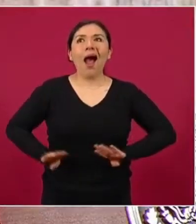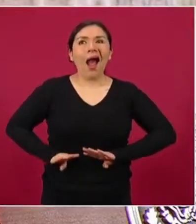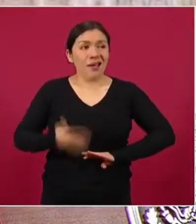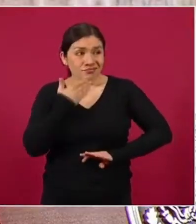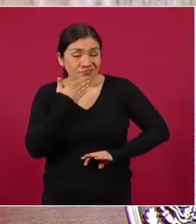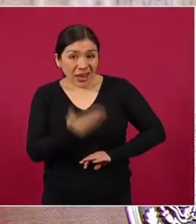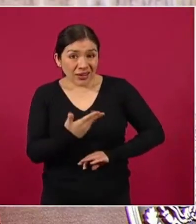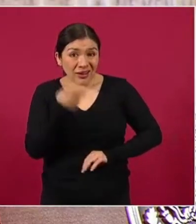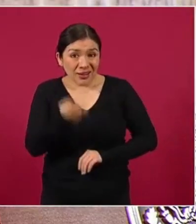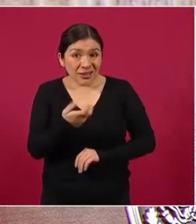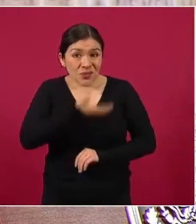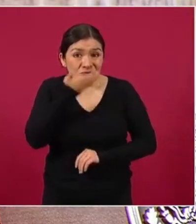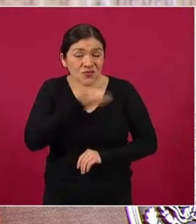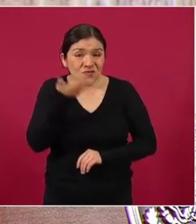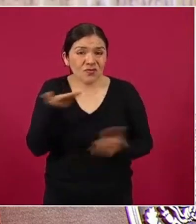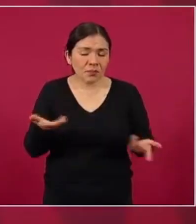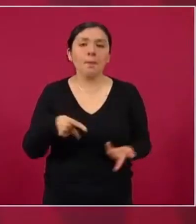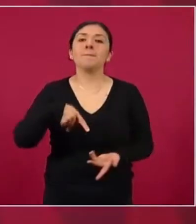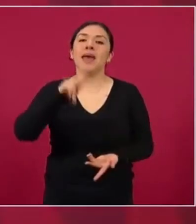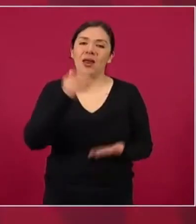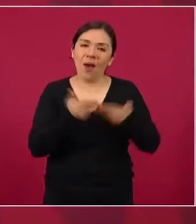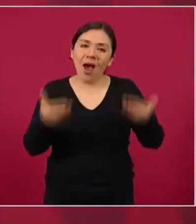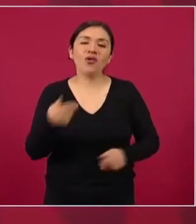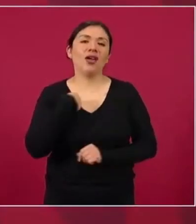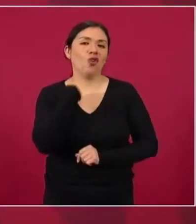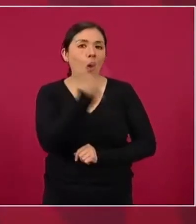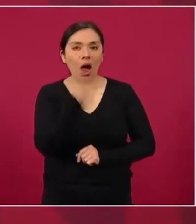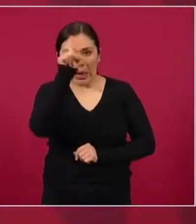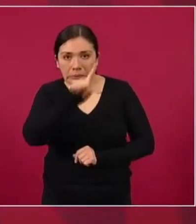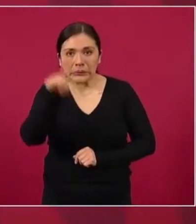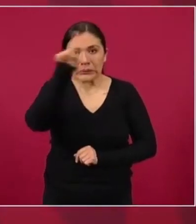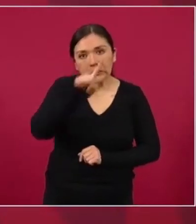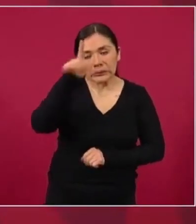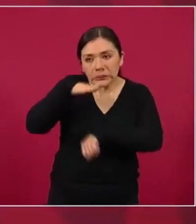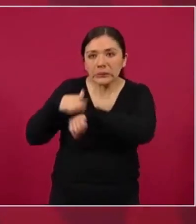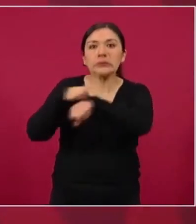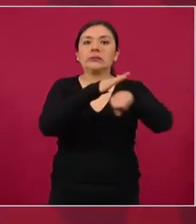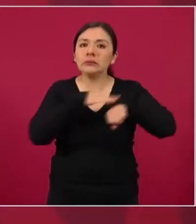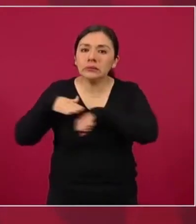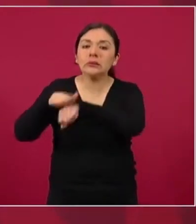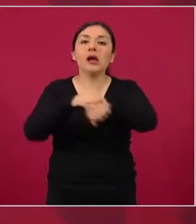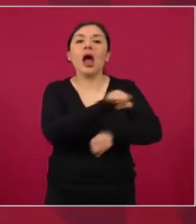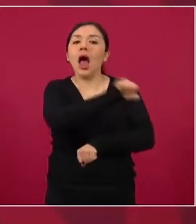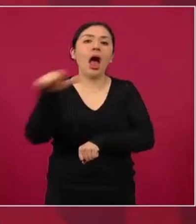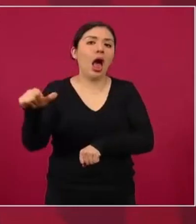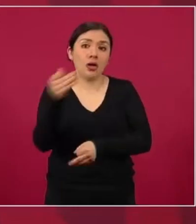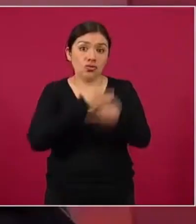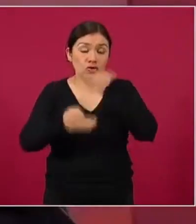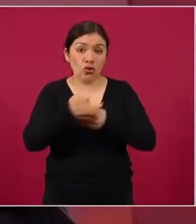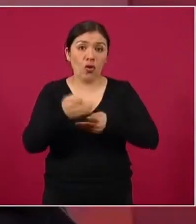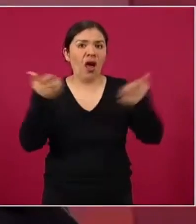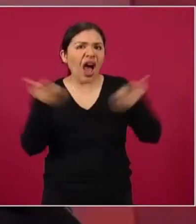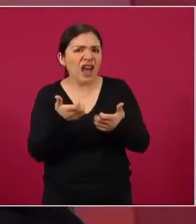pero yo estoy recomendando mucho a todos los que dedican a la